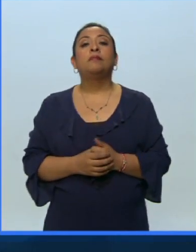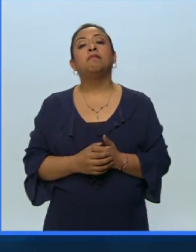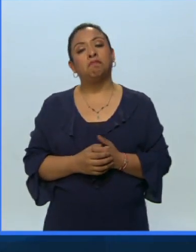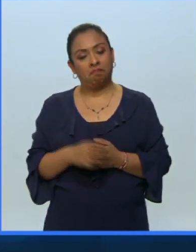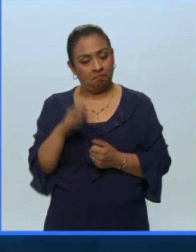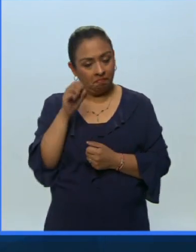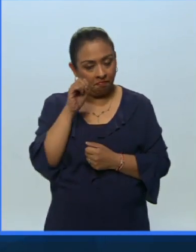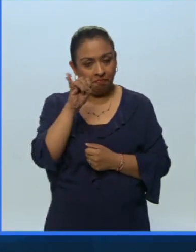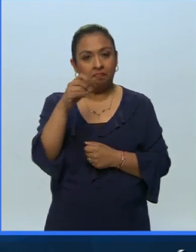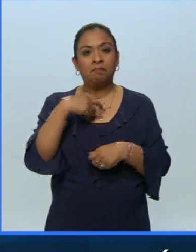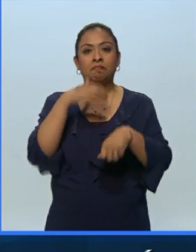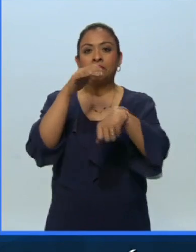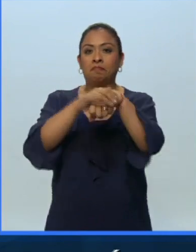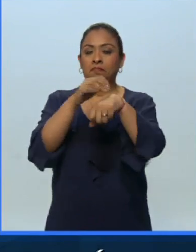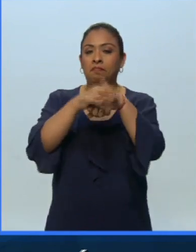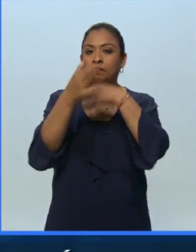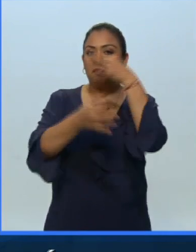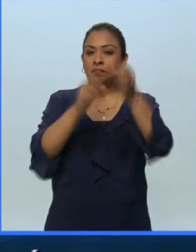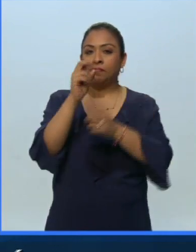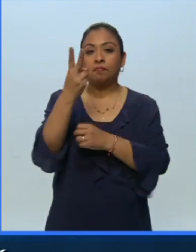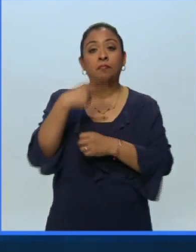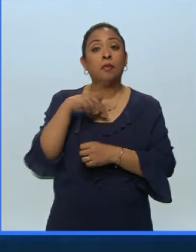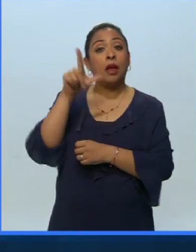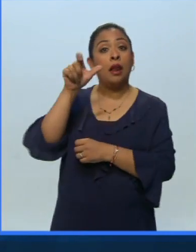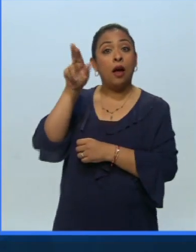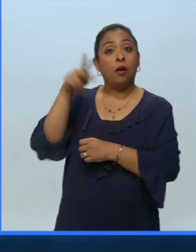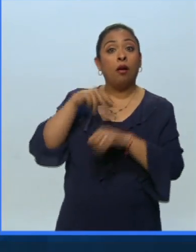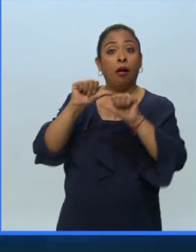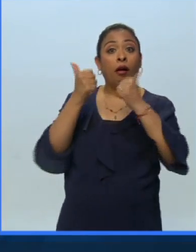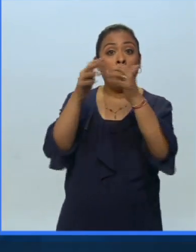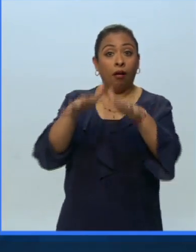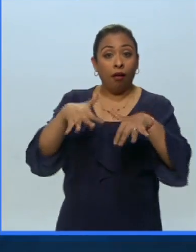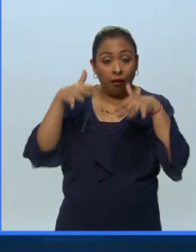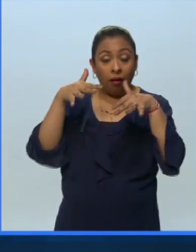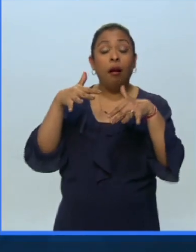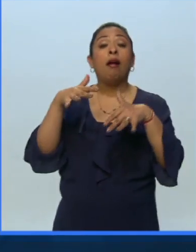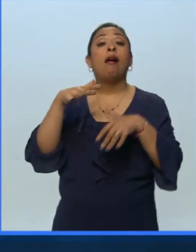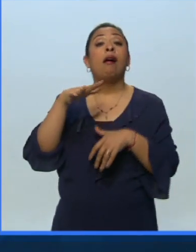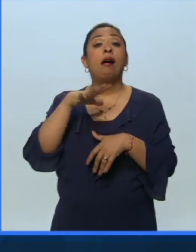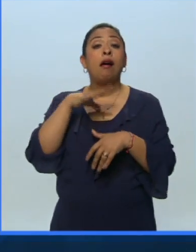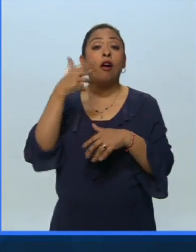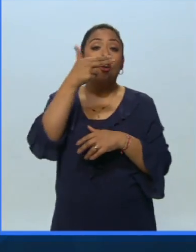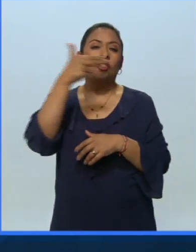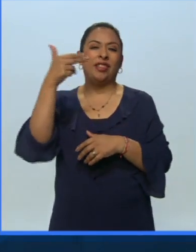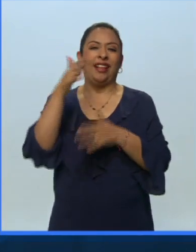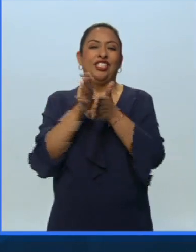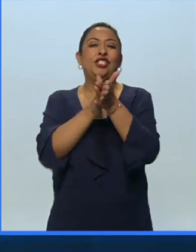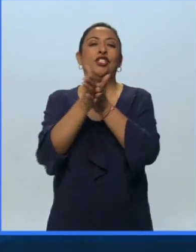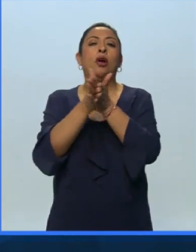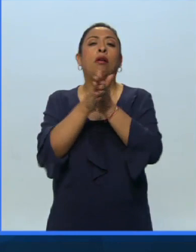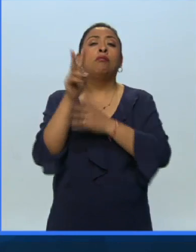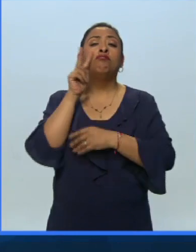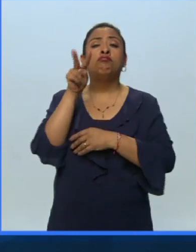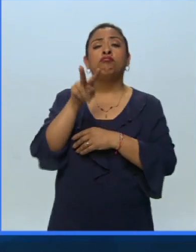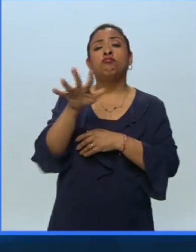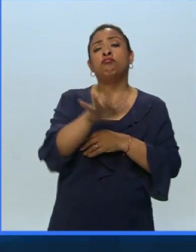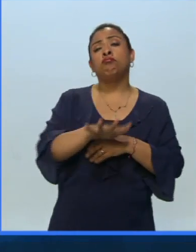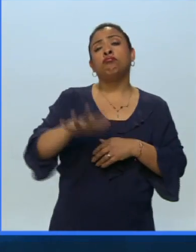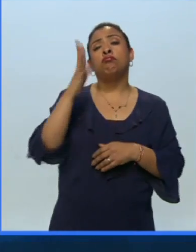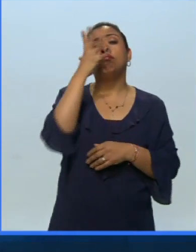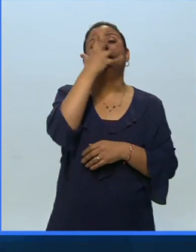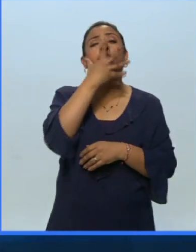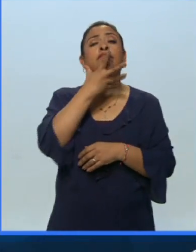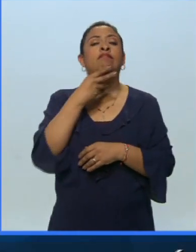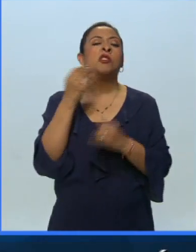Así es, Rafael. Amigos de Noticias 22, Laura, que estás en el Auditorio Nacional. Estamos en el Hotel El Chocolate que nos regala esta hermosa vista que, como